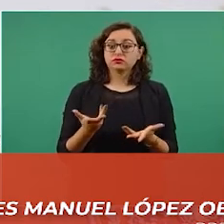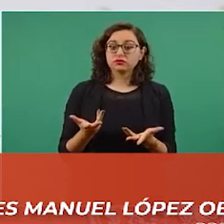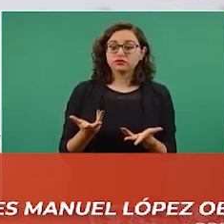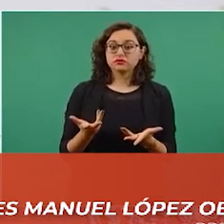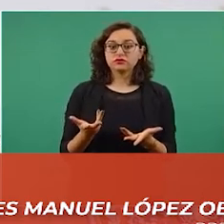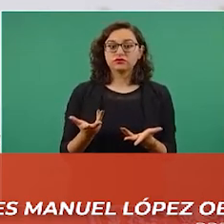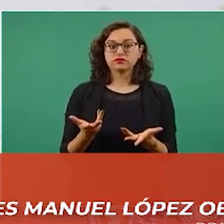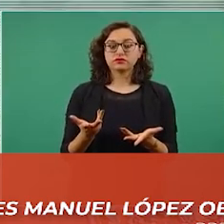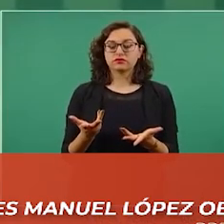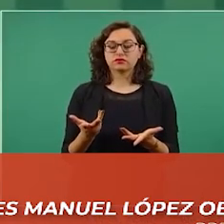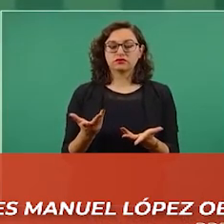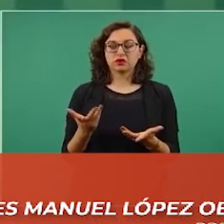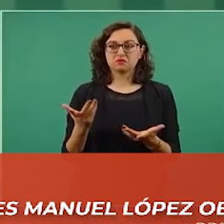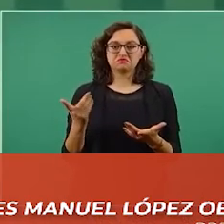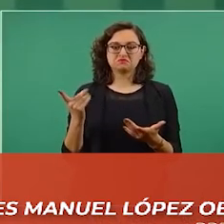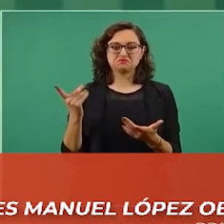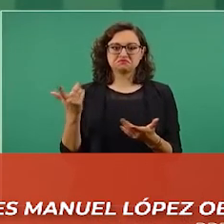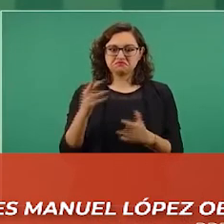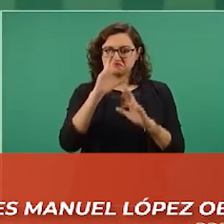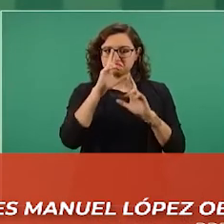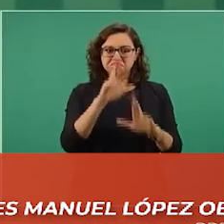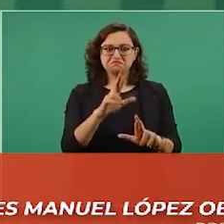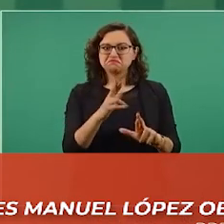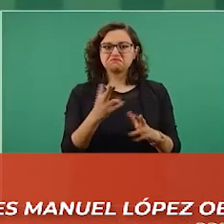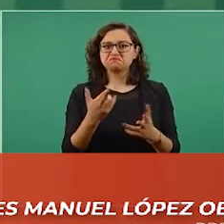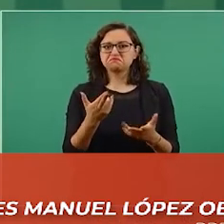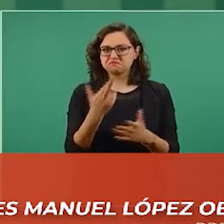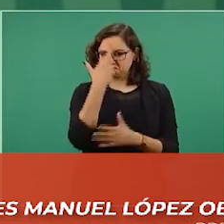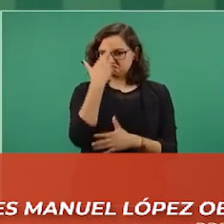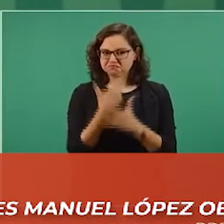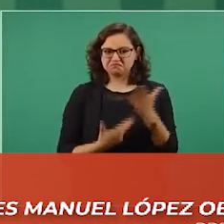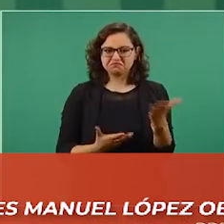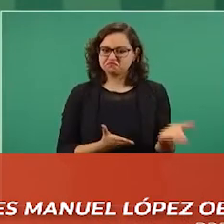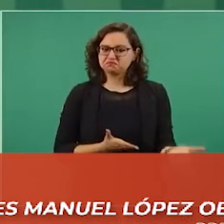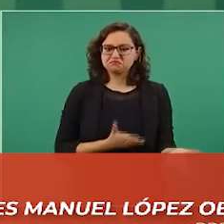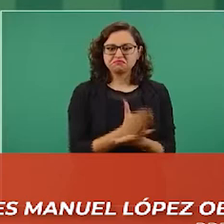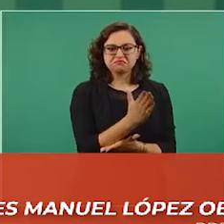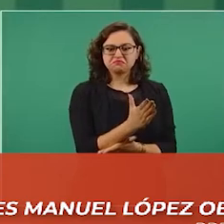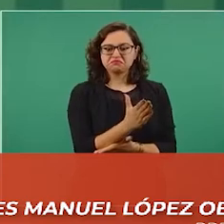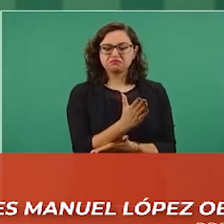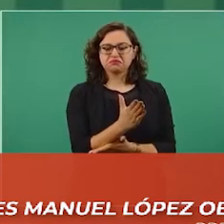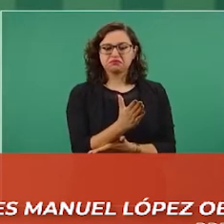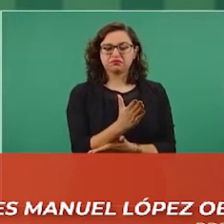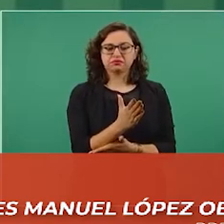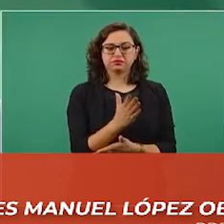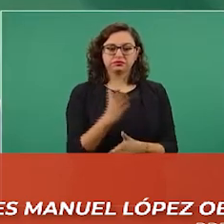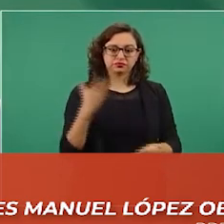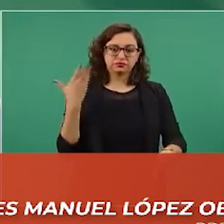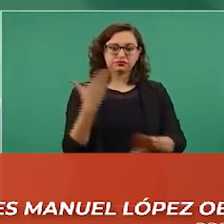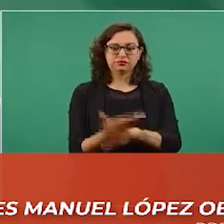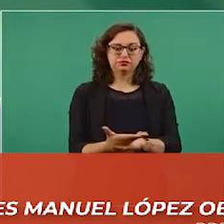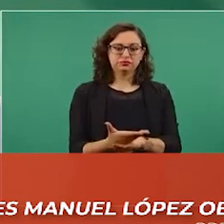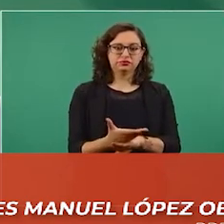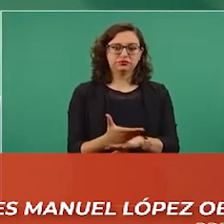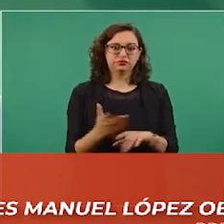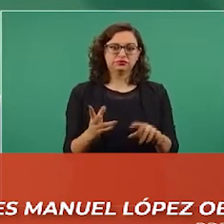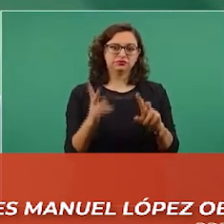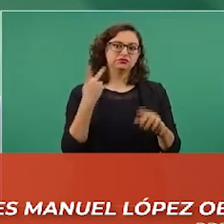intervención del gobierno de Estados Unidos en asuntos